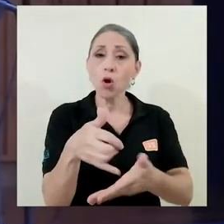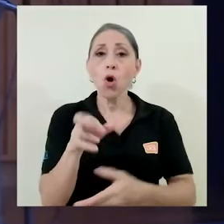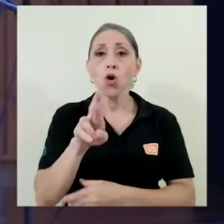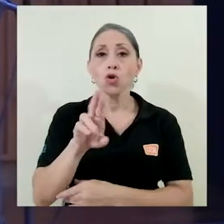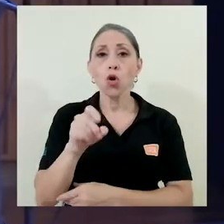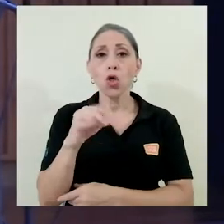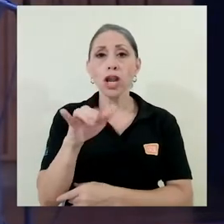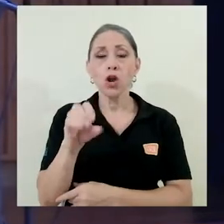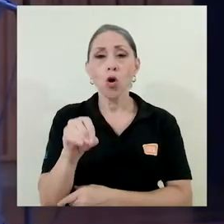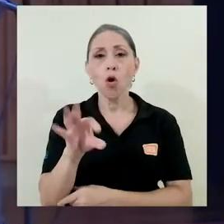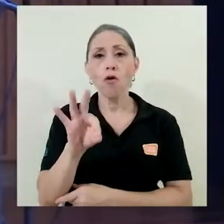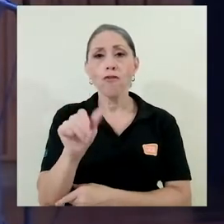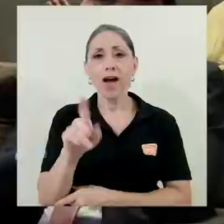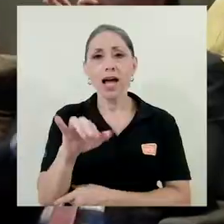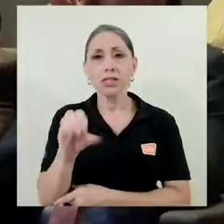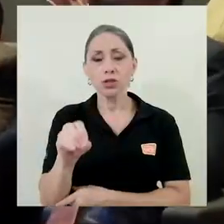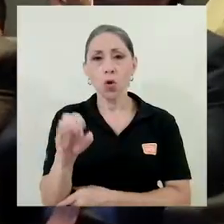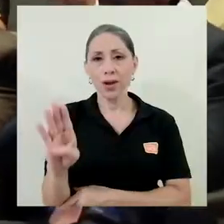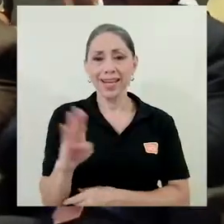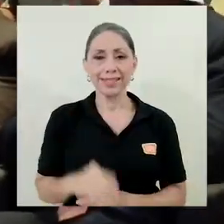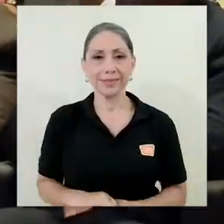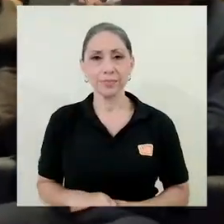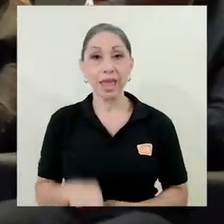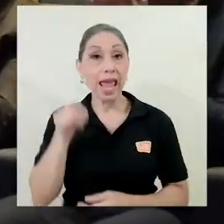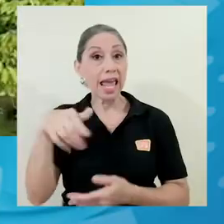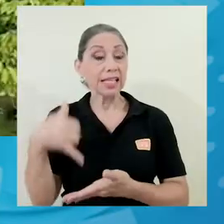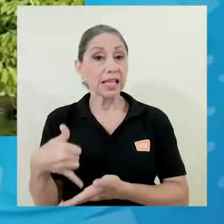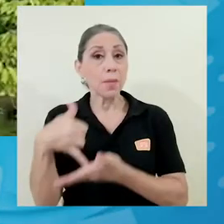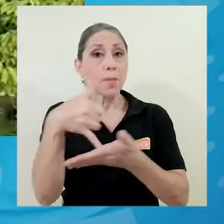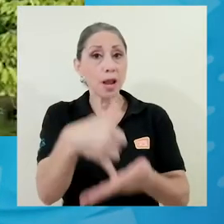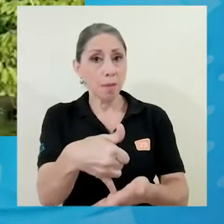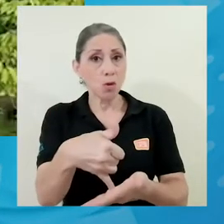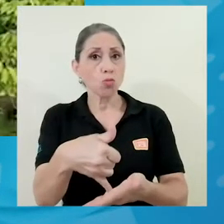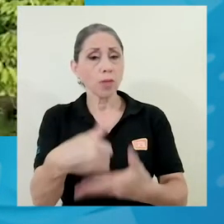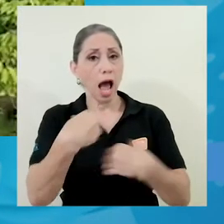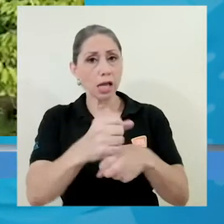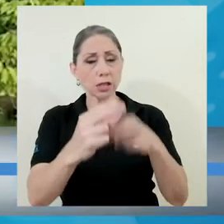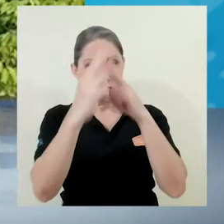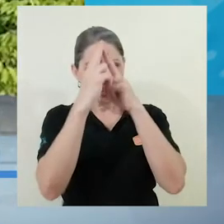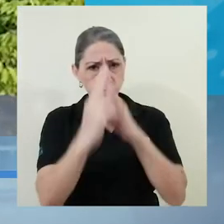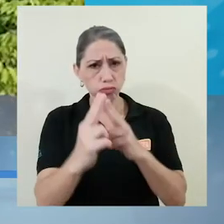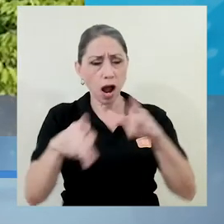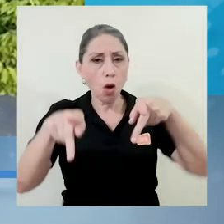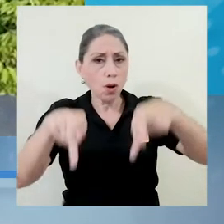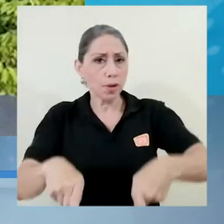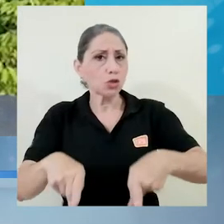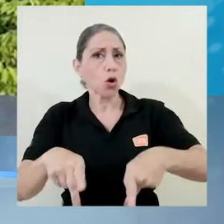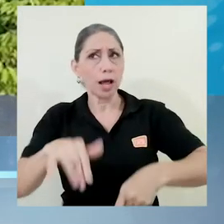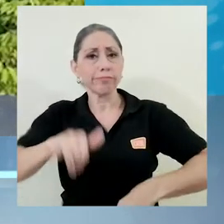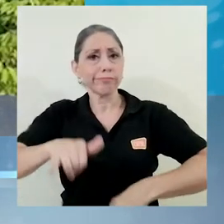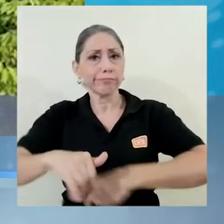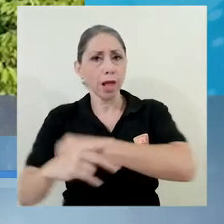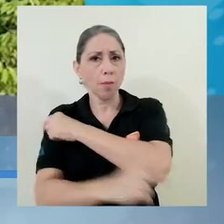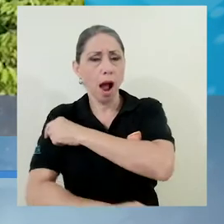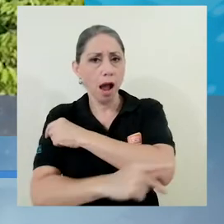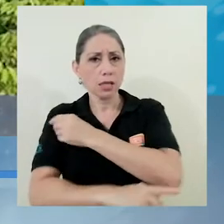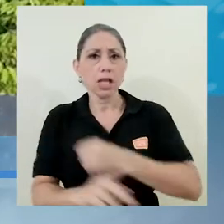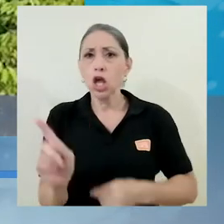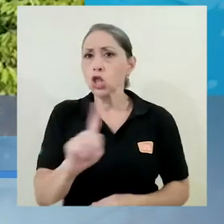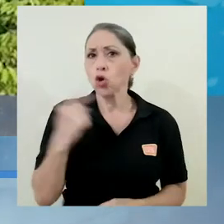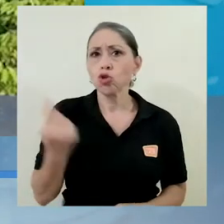Rodrigo Facio Brenes. Un premio que distingue a una personalidad del país, no necesariamente